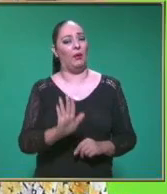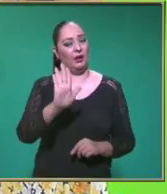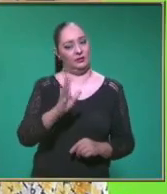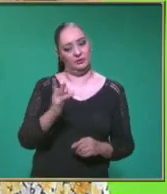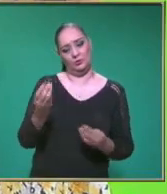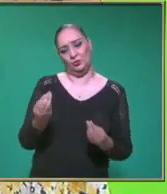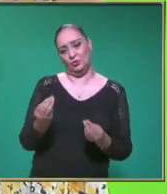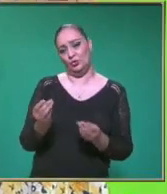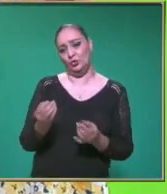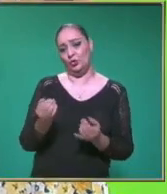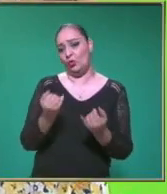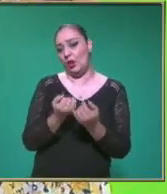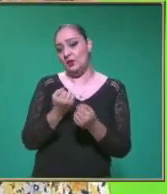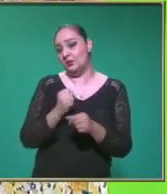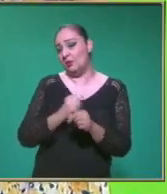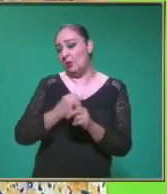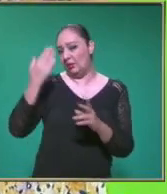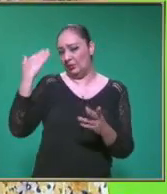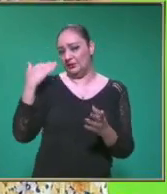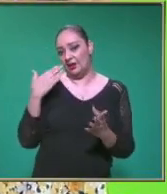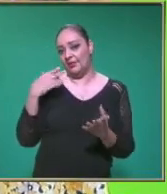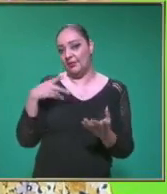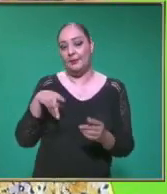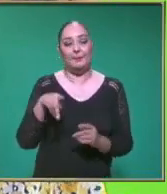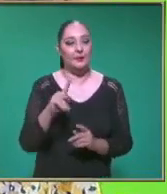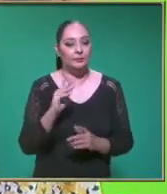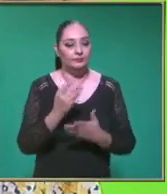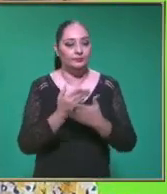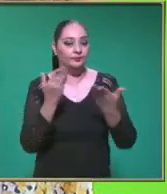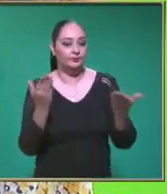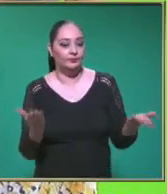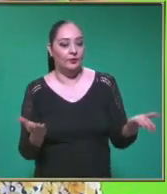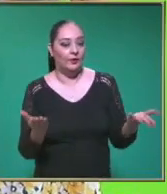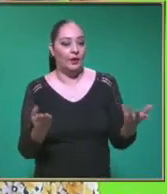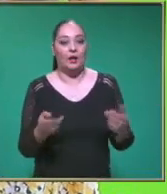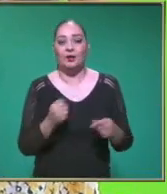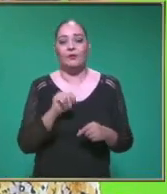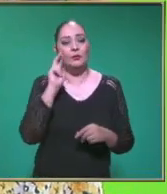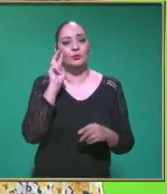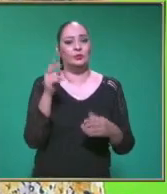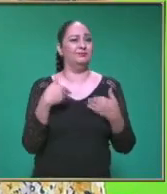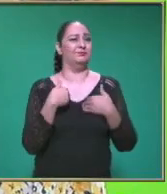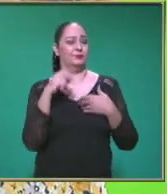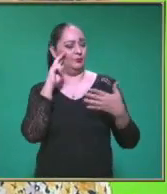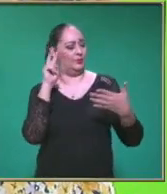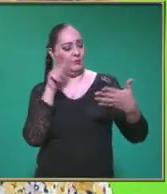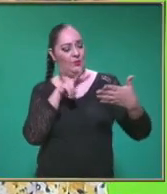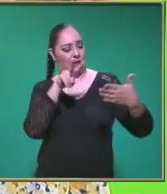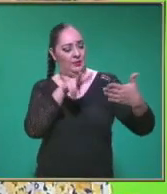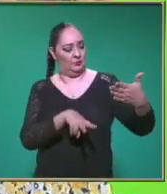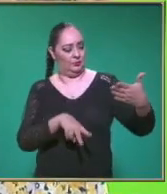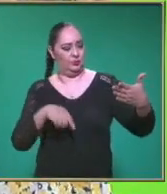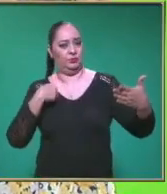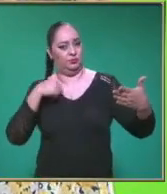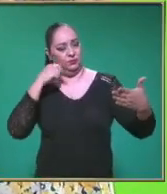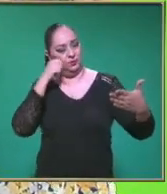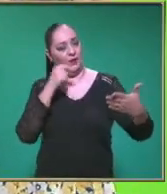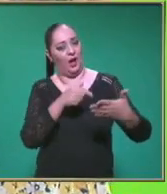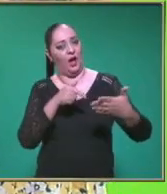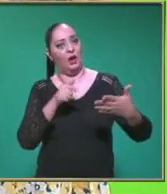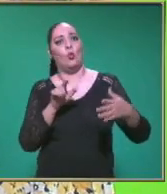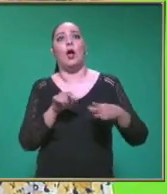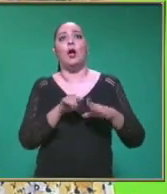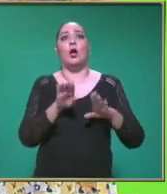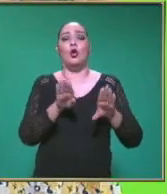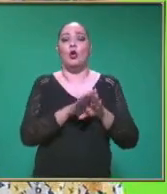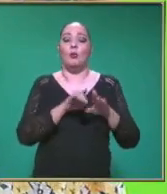Muy similar En el aspecto De que A nosotros A simple interpretación Podemos identificar En qué momento Avanzó ese